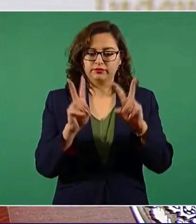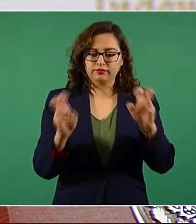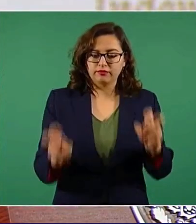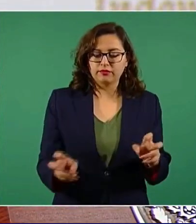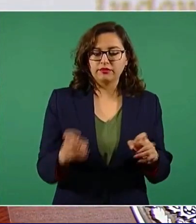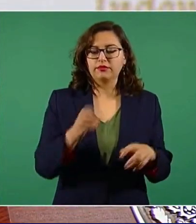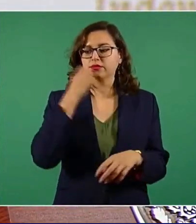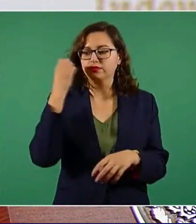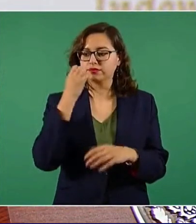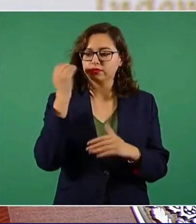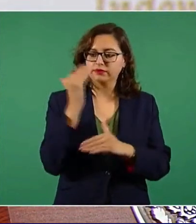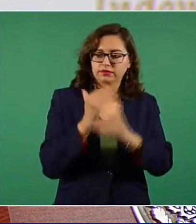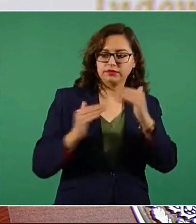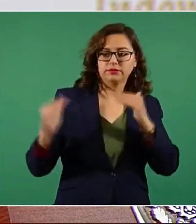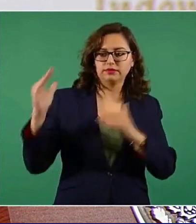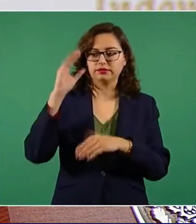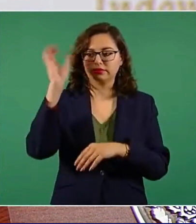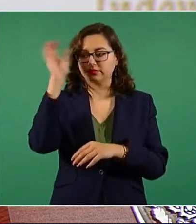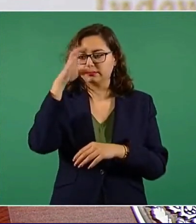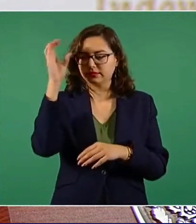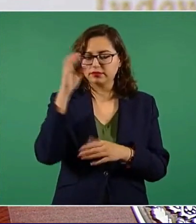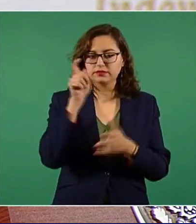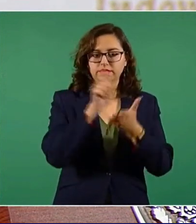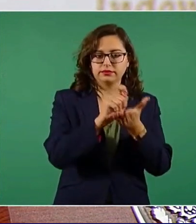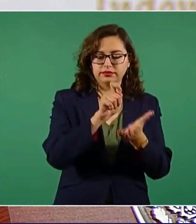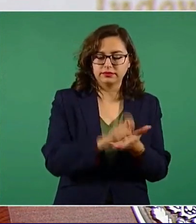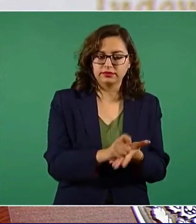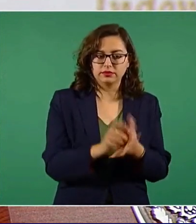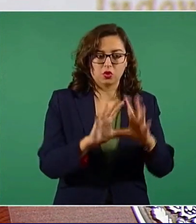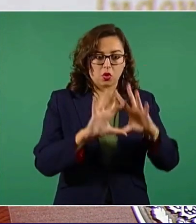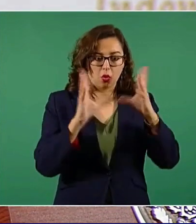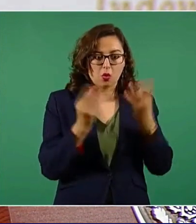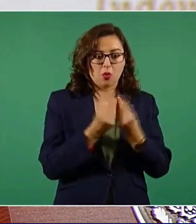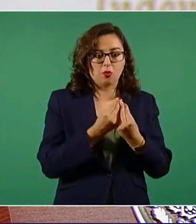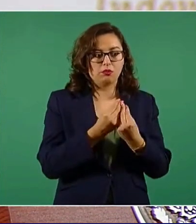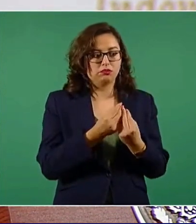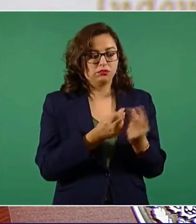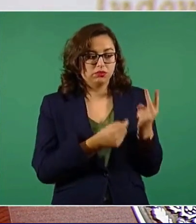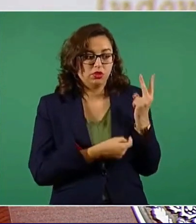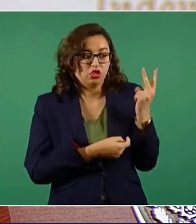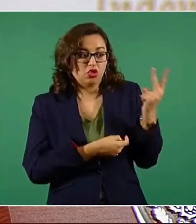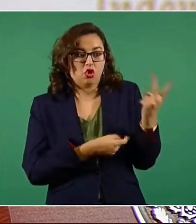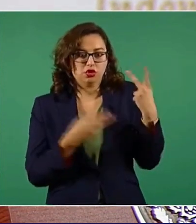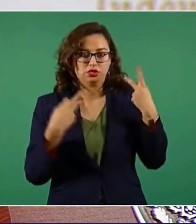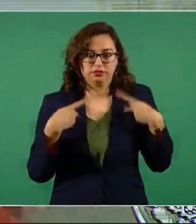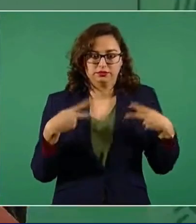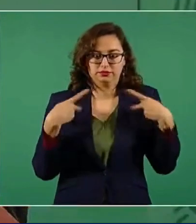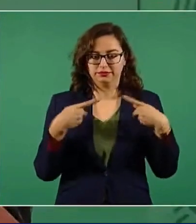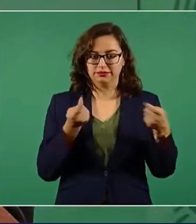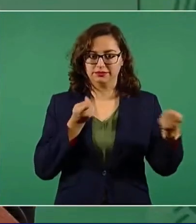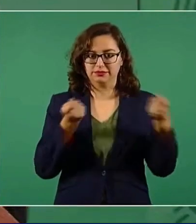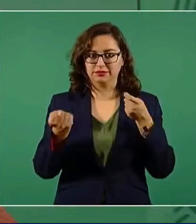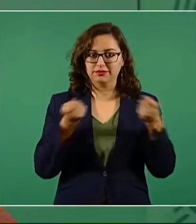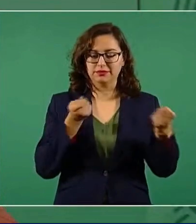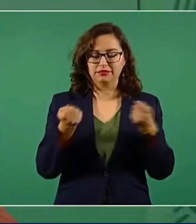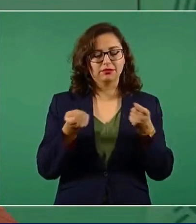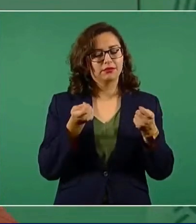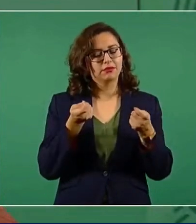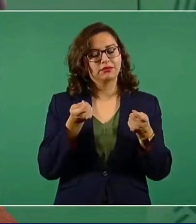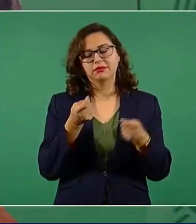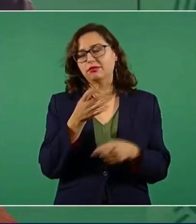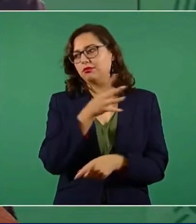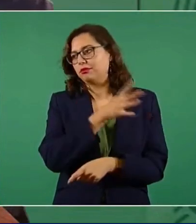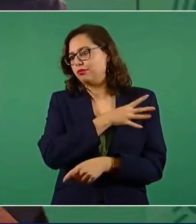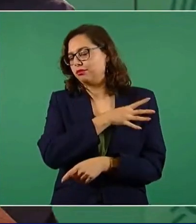la academia, con las ciencias. Es increíble, no sólo